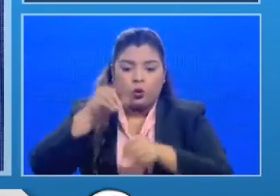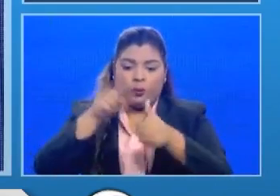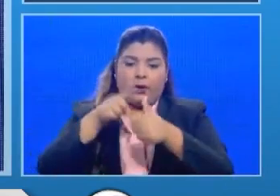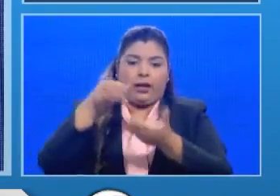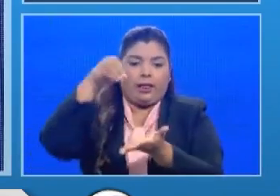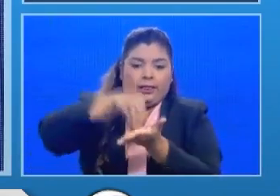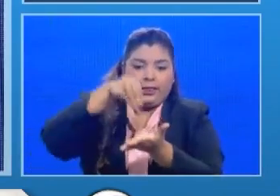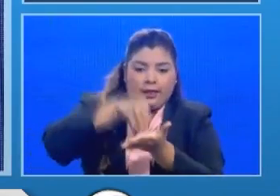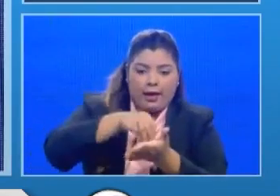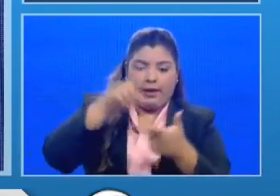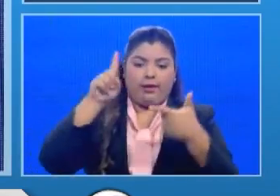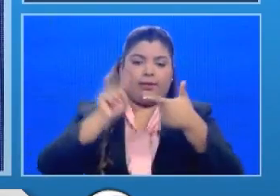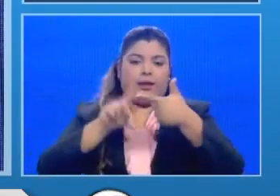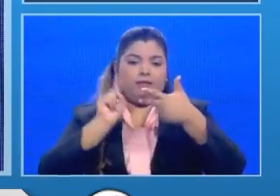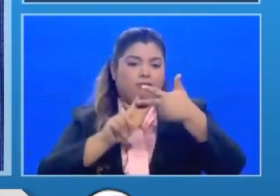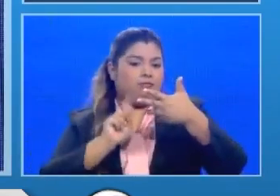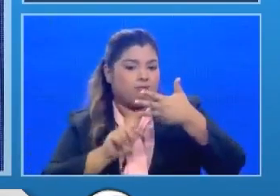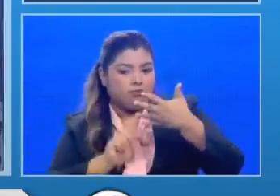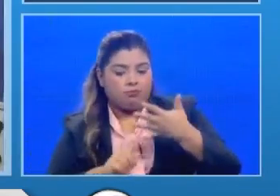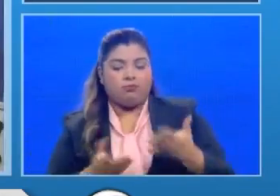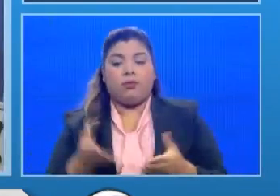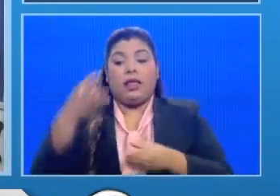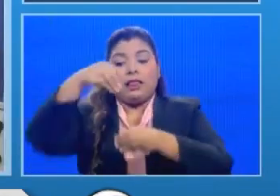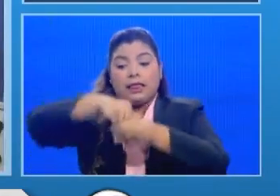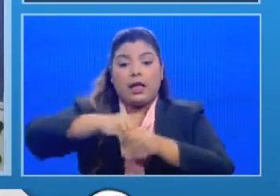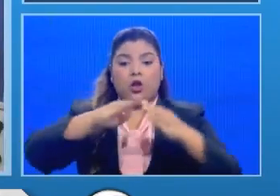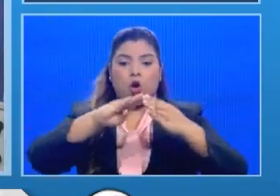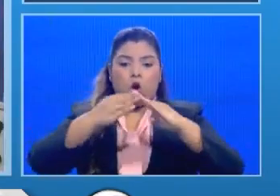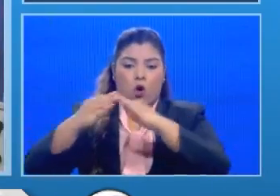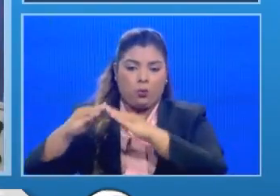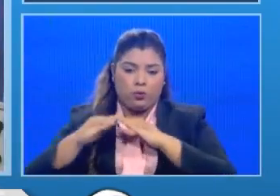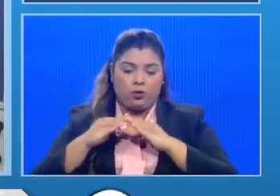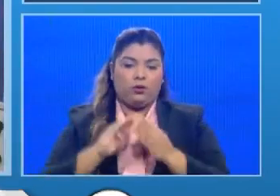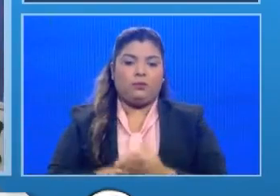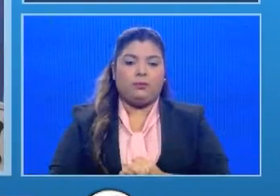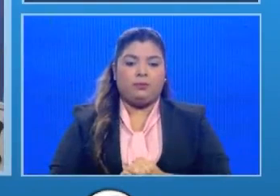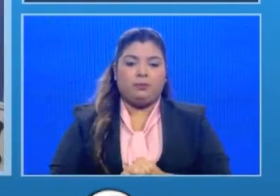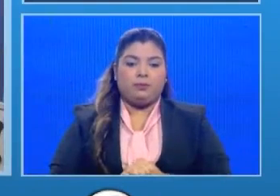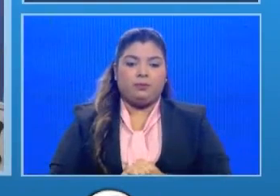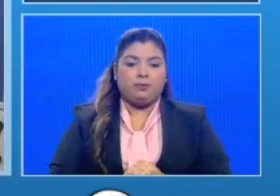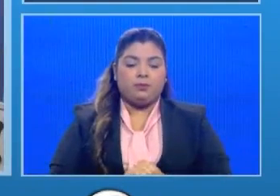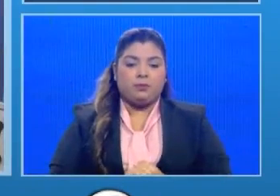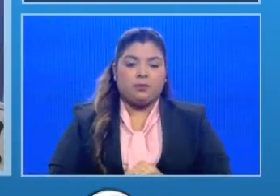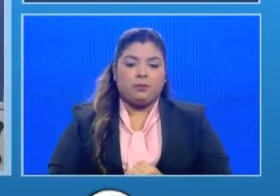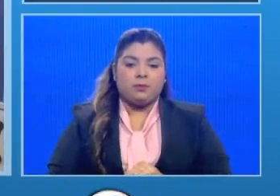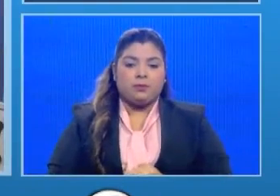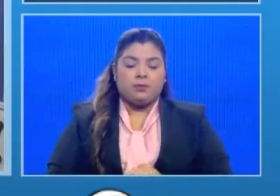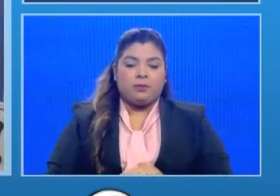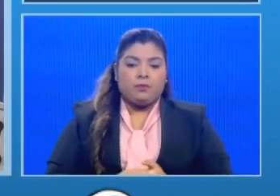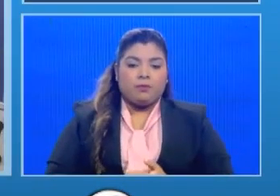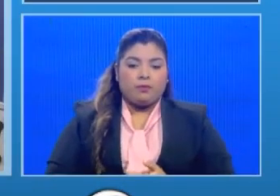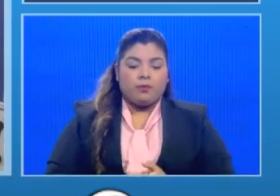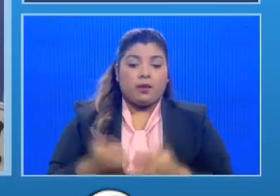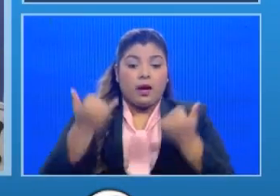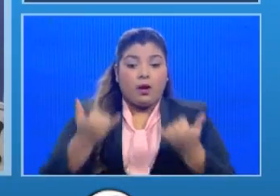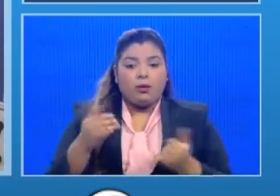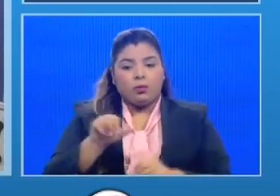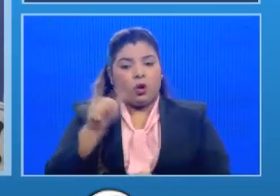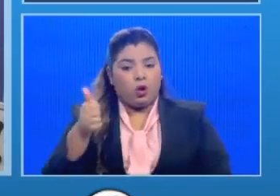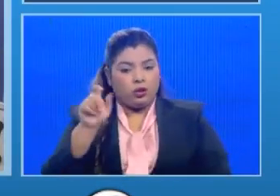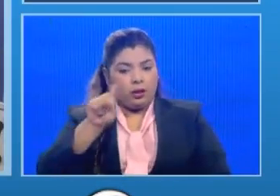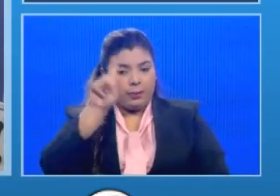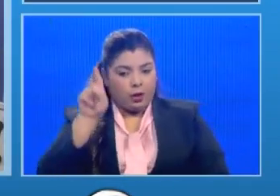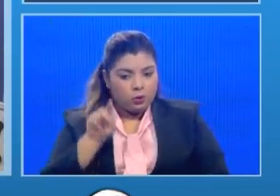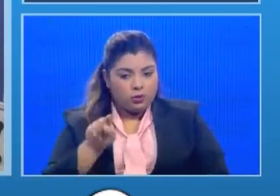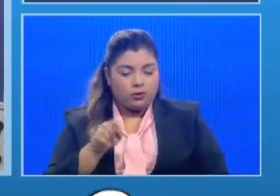comunidades muchísimas gracias señor ministro ahora vamos a las preguntas que nos han llegado a través de redes